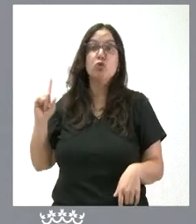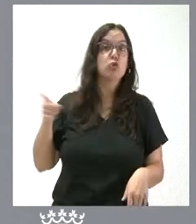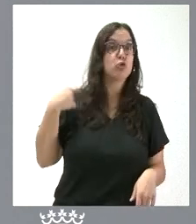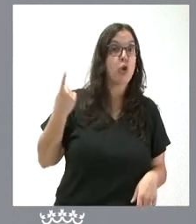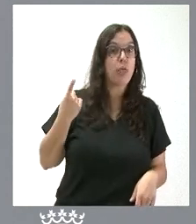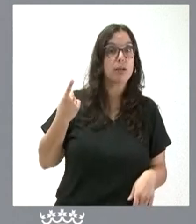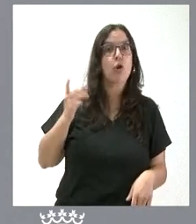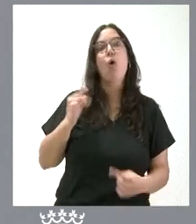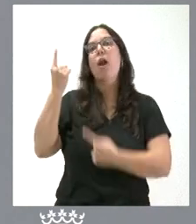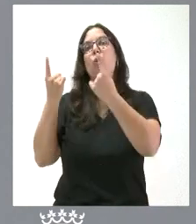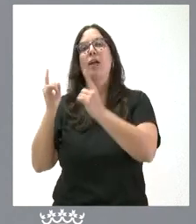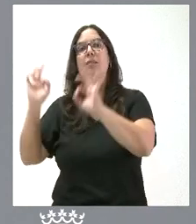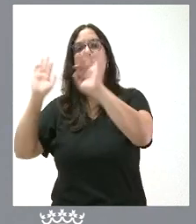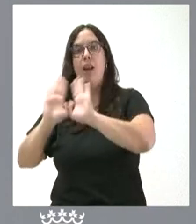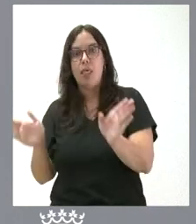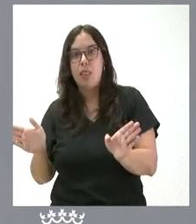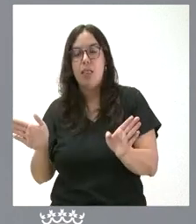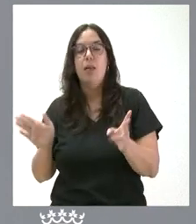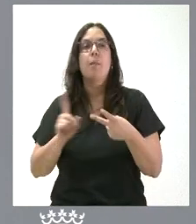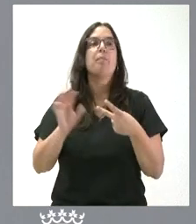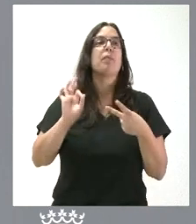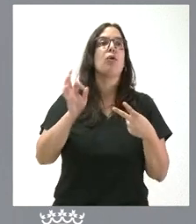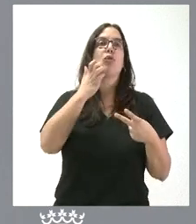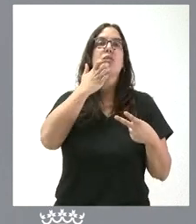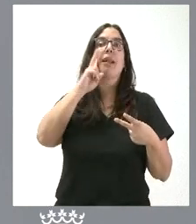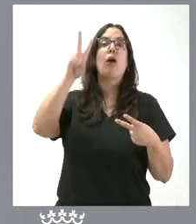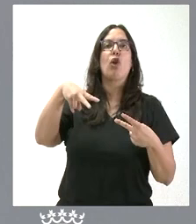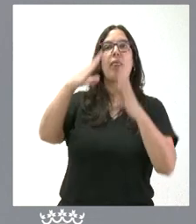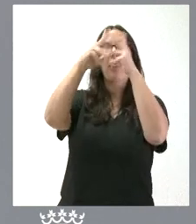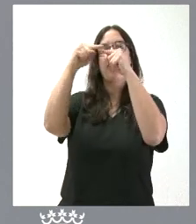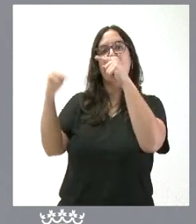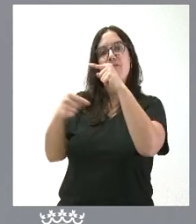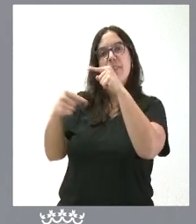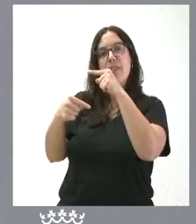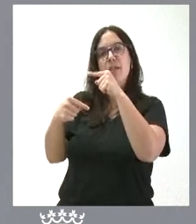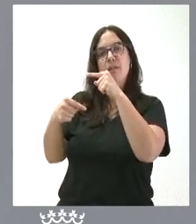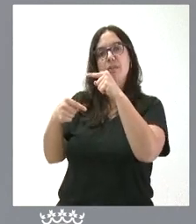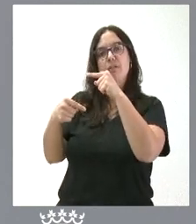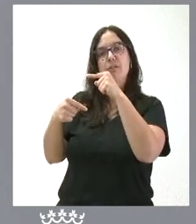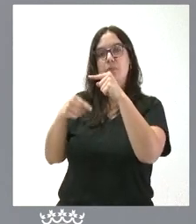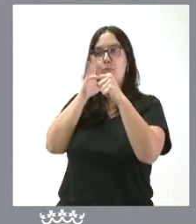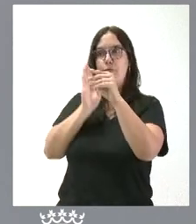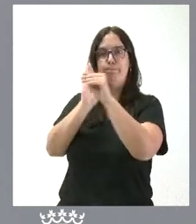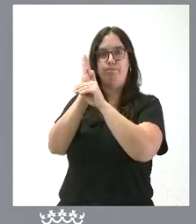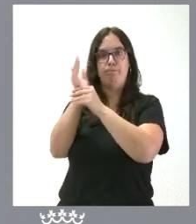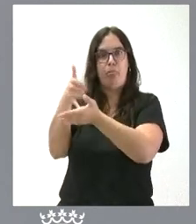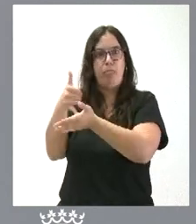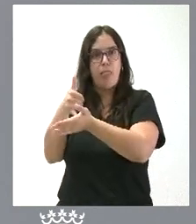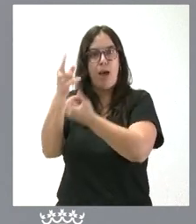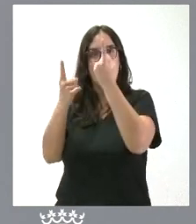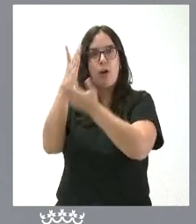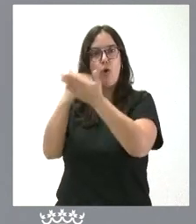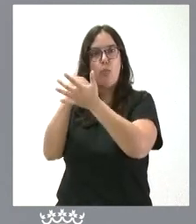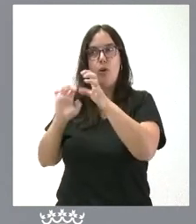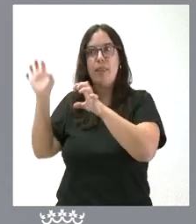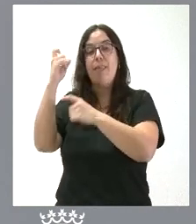comunidades autónomas o para algunas, de si hay un reconocimiento de un déficit fiscal por infrafinanciación de algunas comunidades autónomas